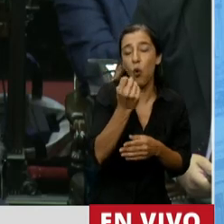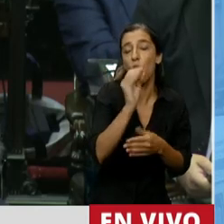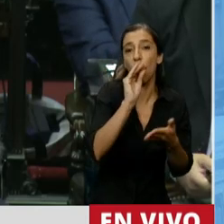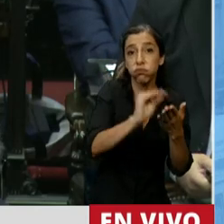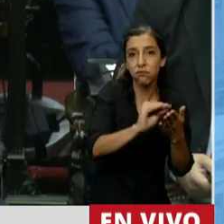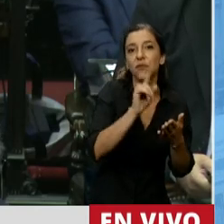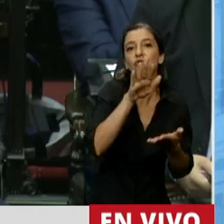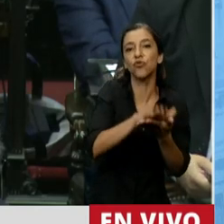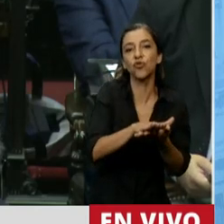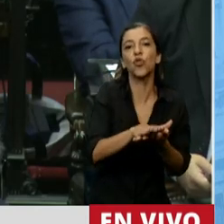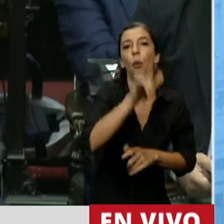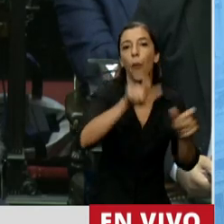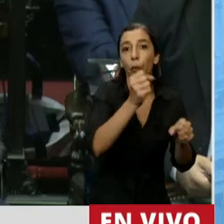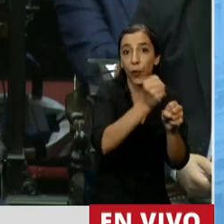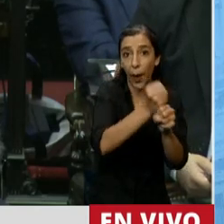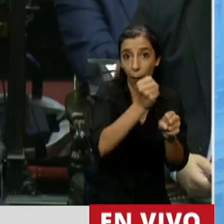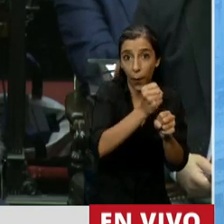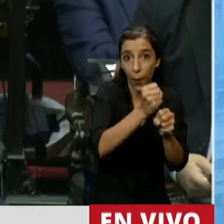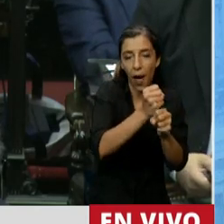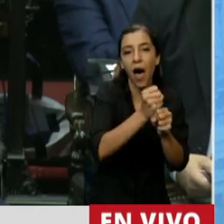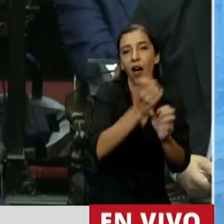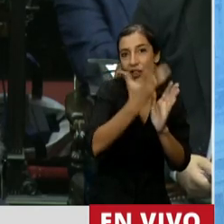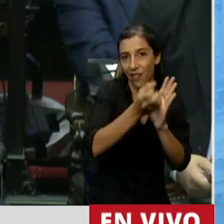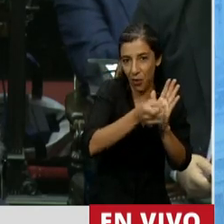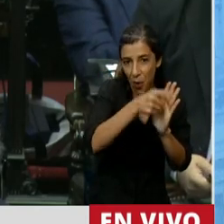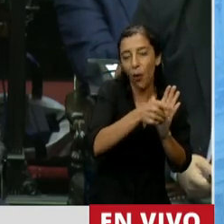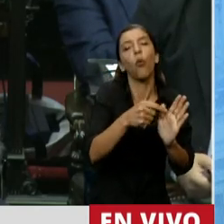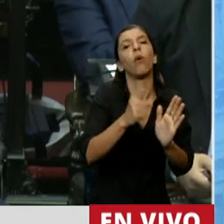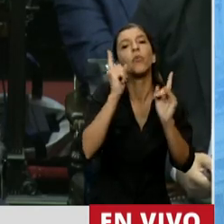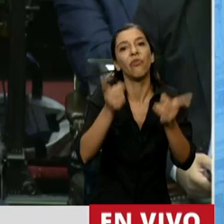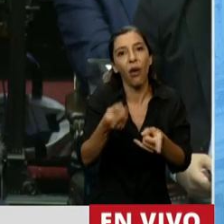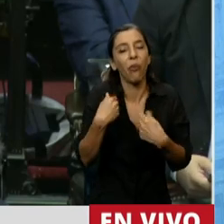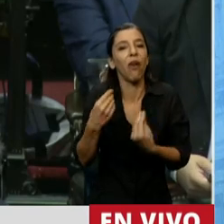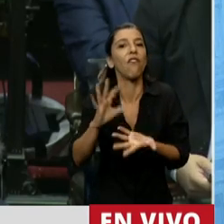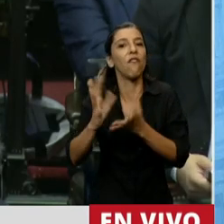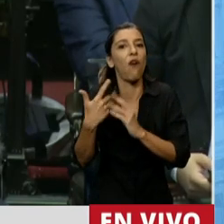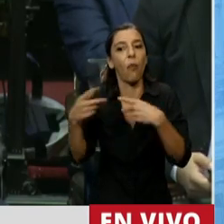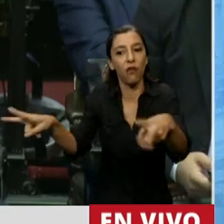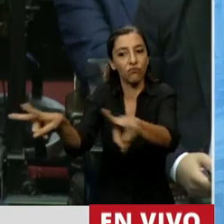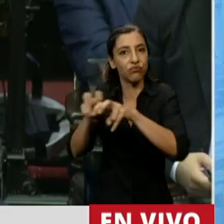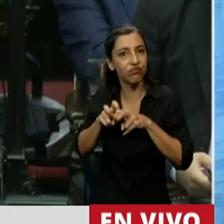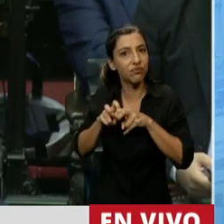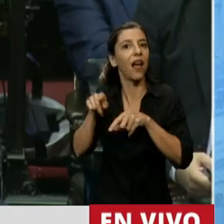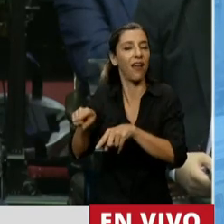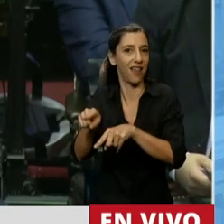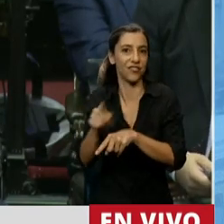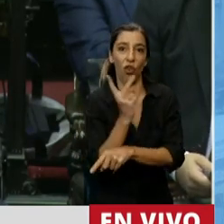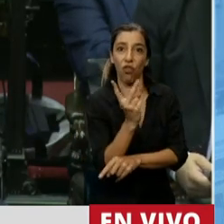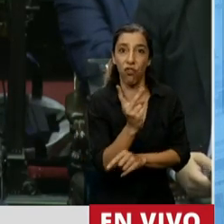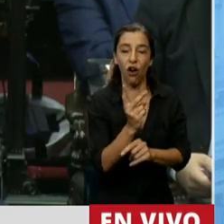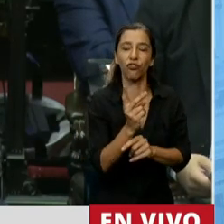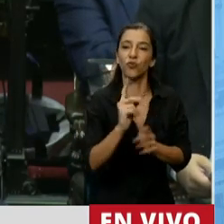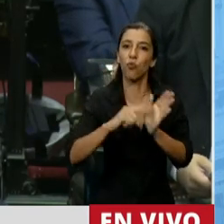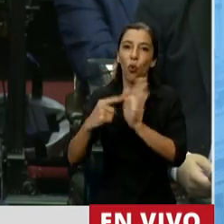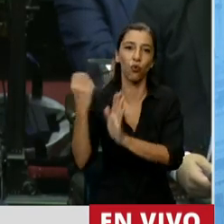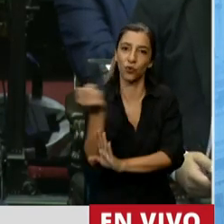actividad y por otro lado, las mejoras en la recaudación. En relación a este tema,